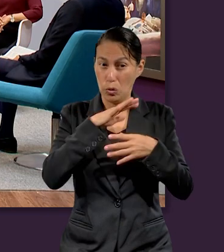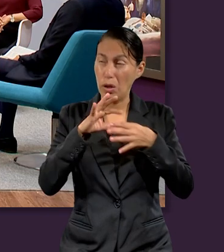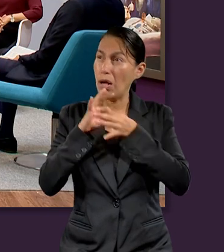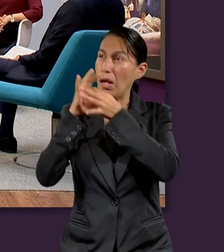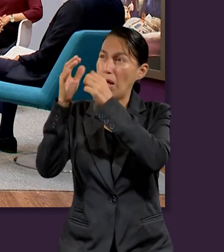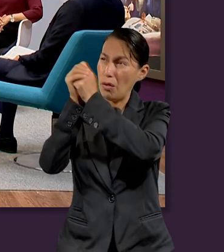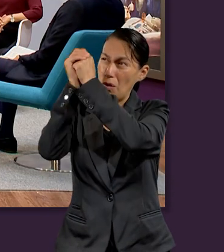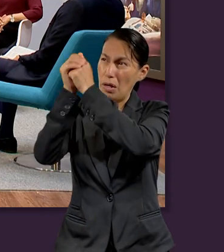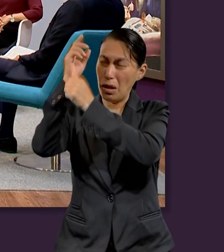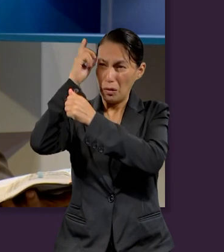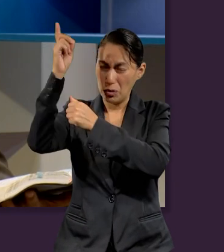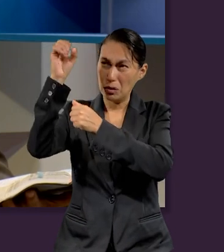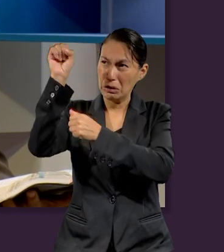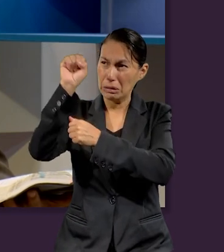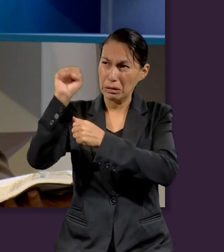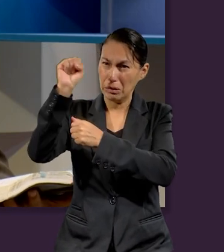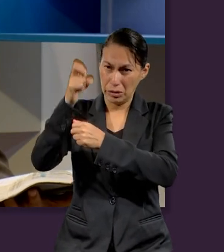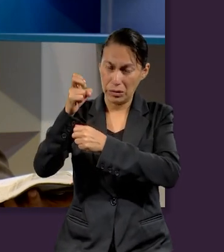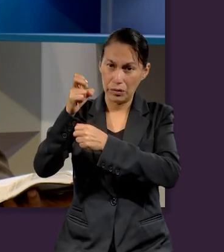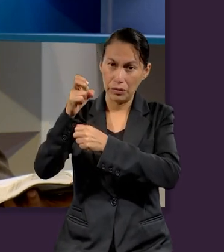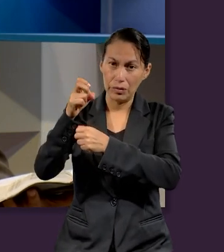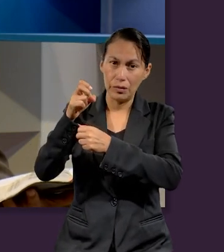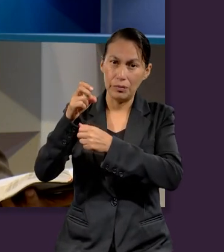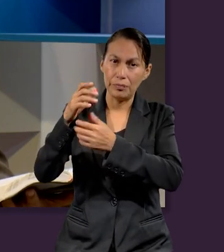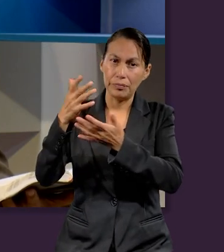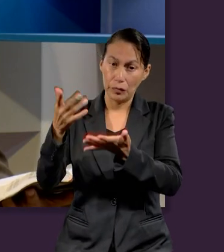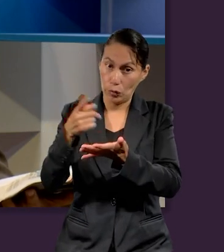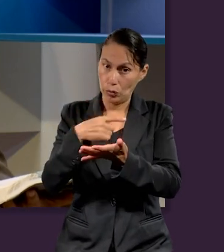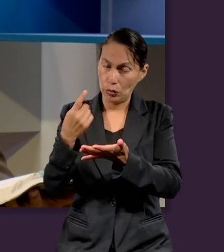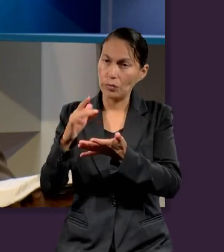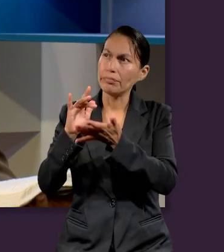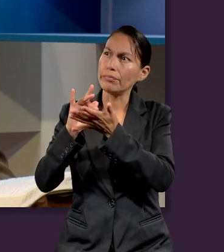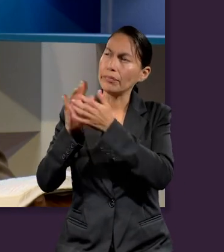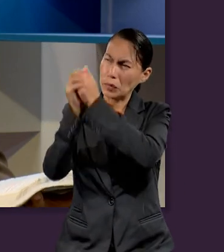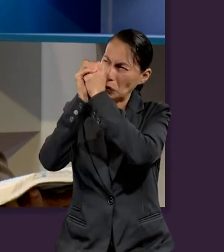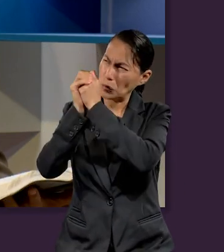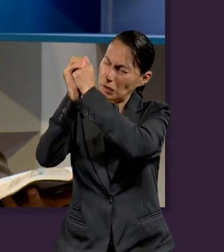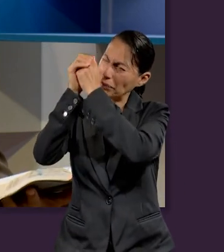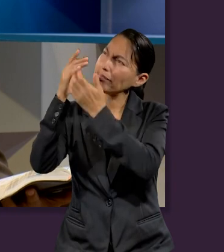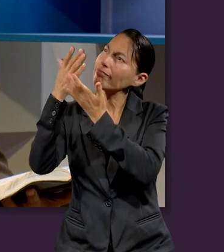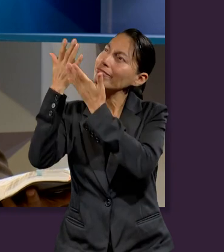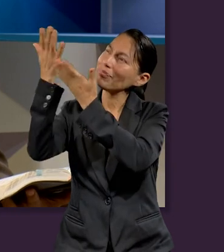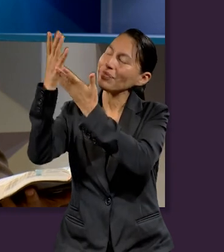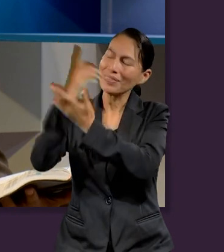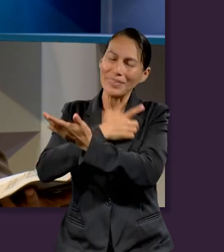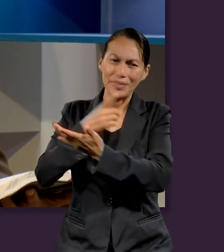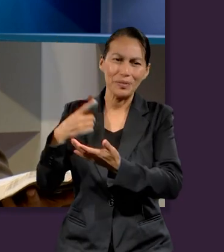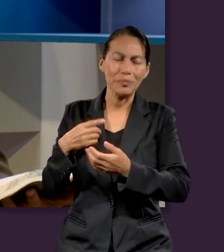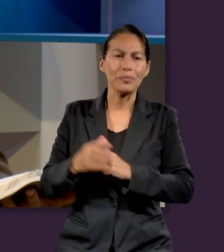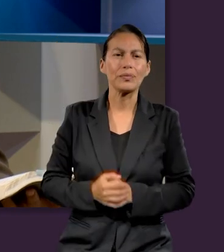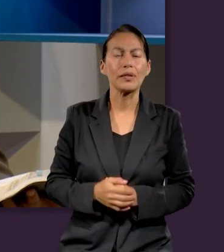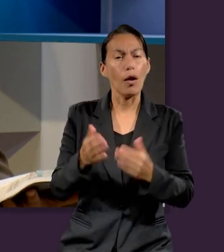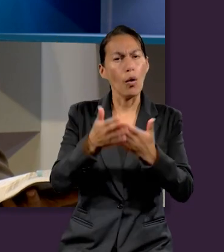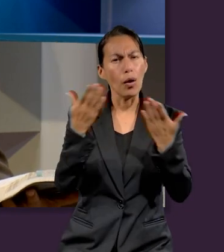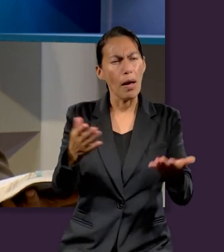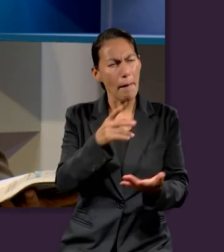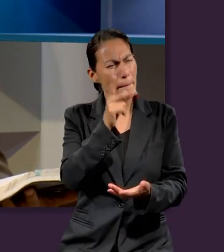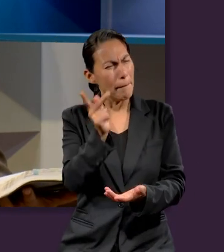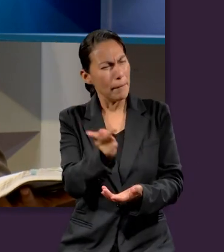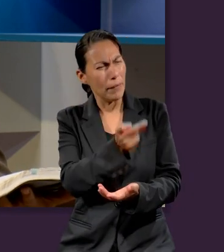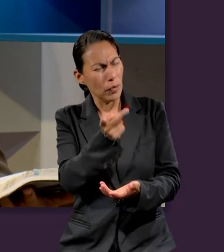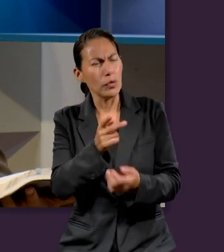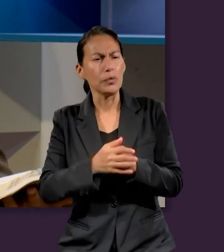Dios, que es el sábado. Yo les pregunto, ¿cuáles son los beneficios de adorar a Dios